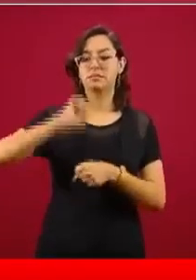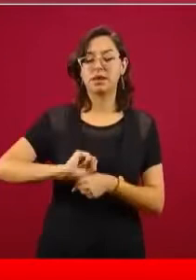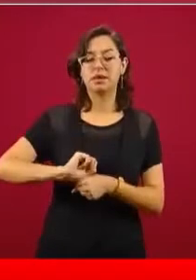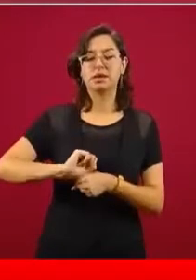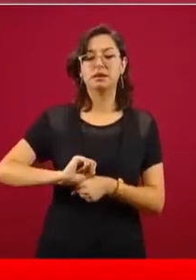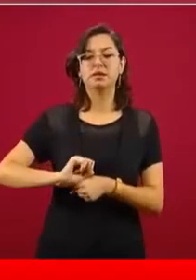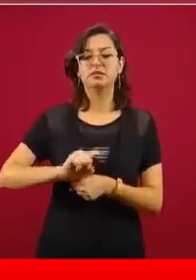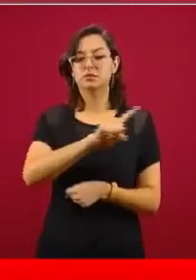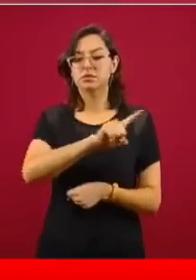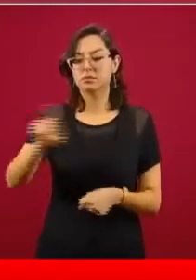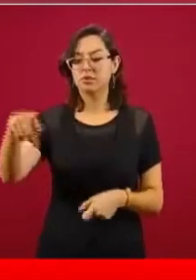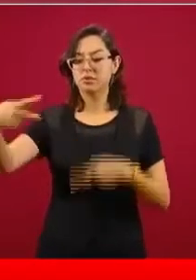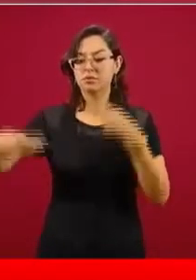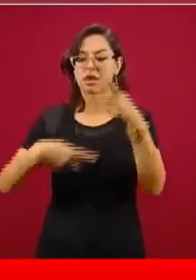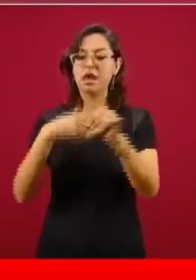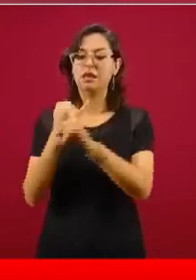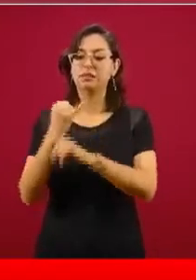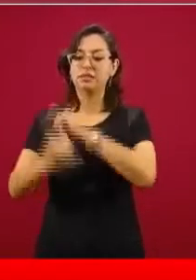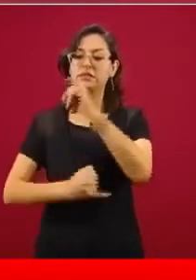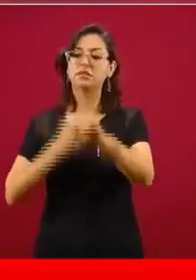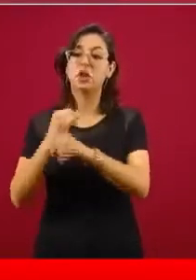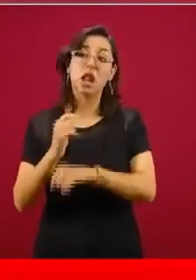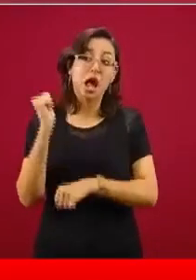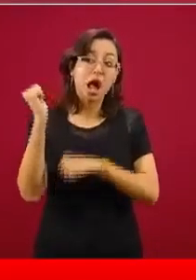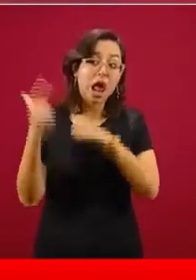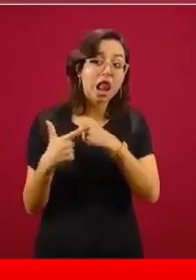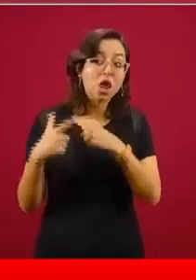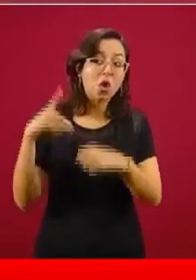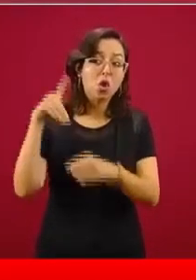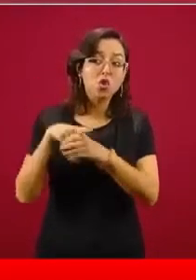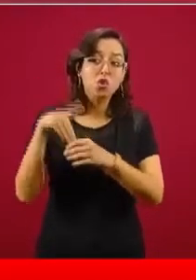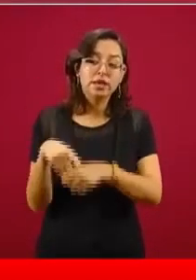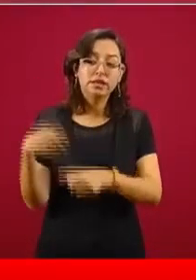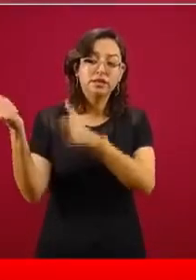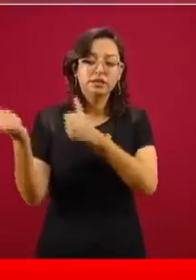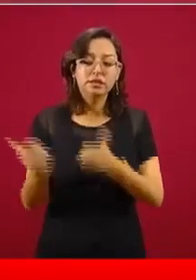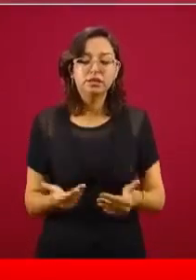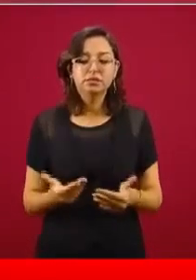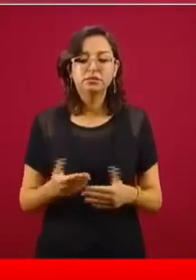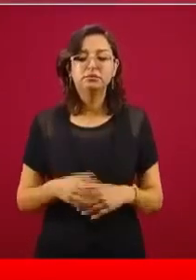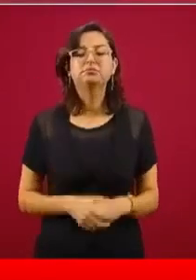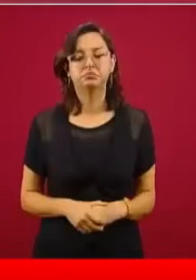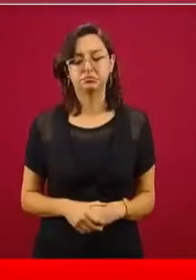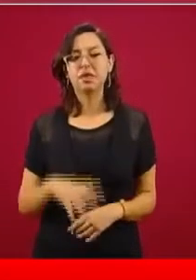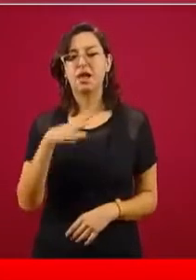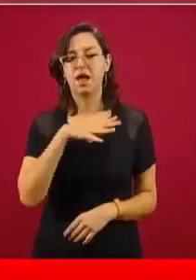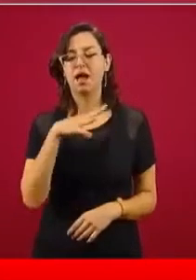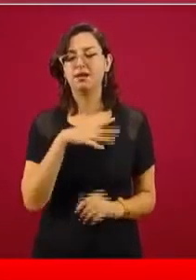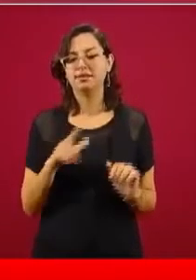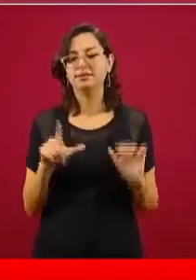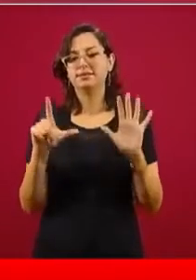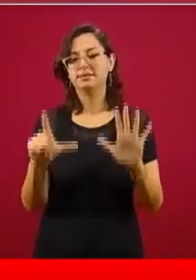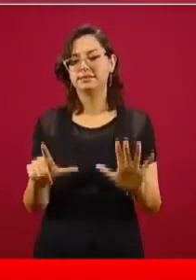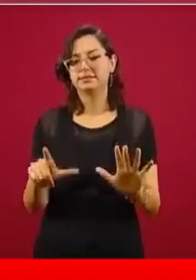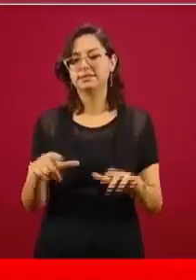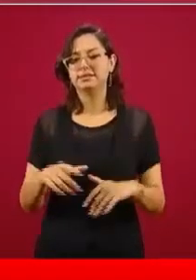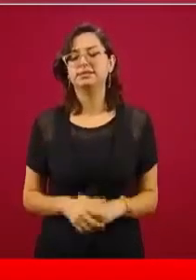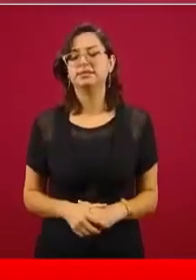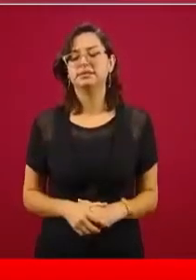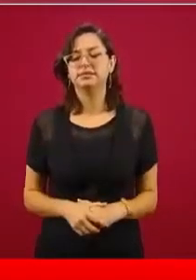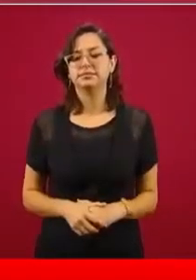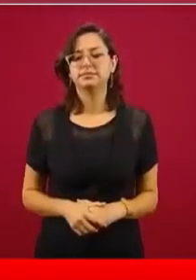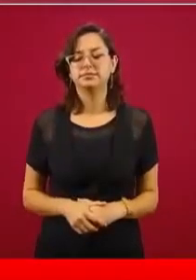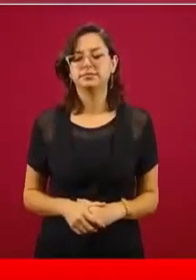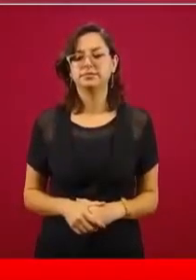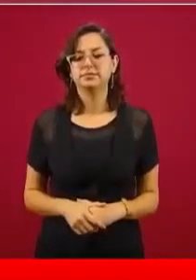internacionales, ¿cuáles tenemos? Hemos recibido siete por conducto de la Cancillería, que